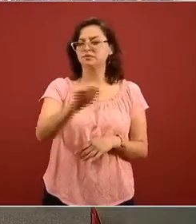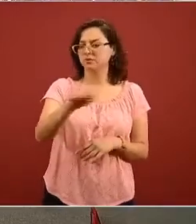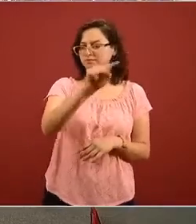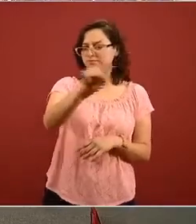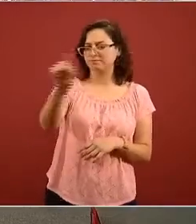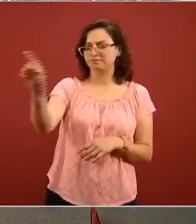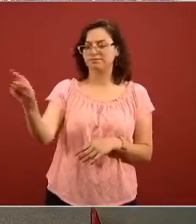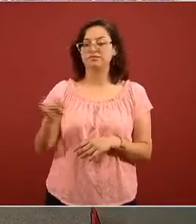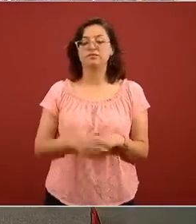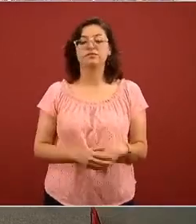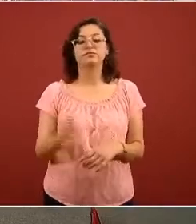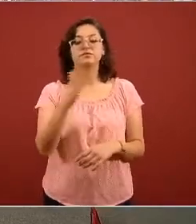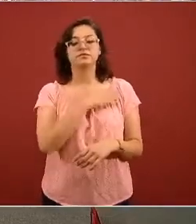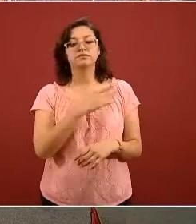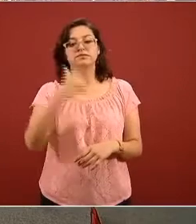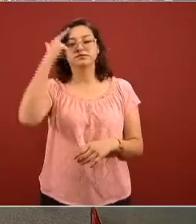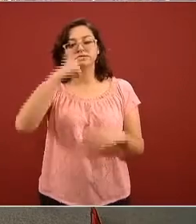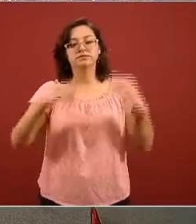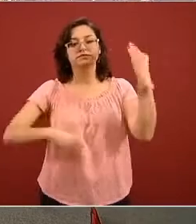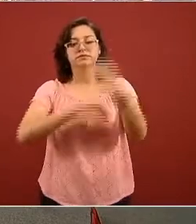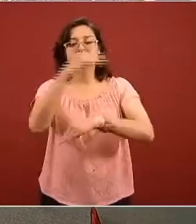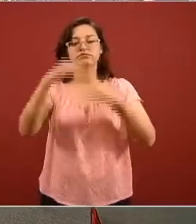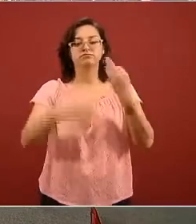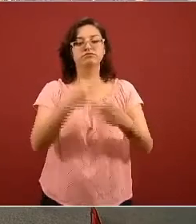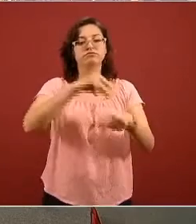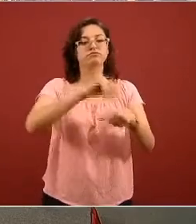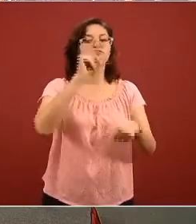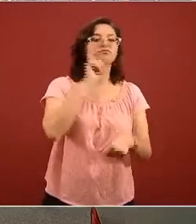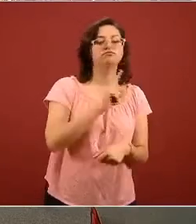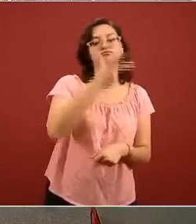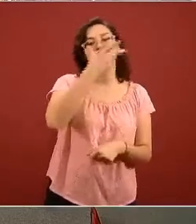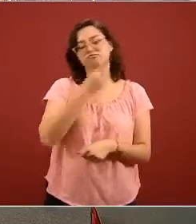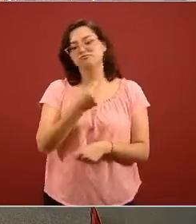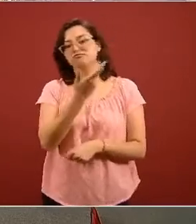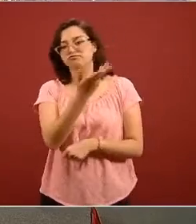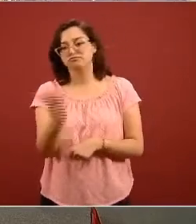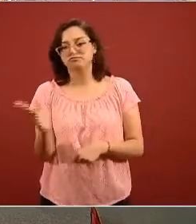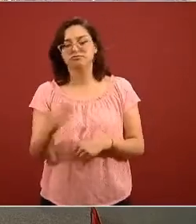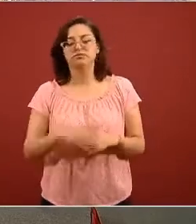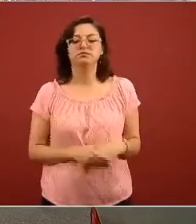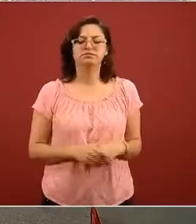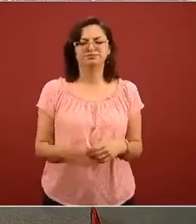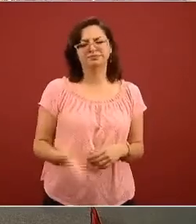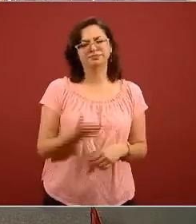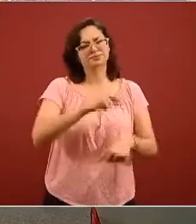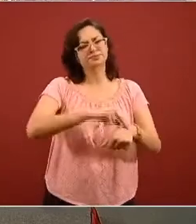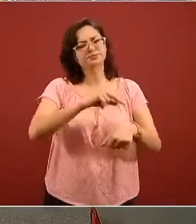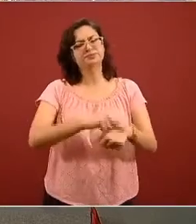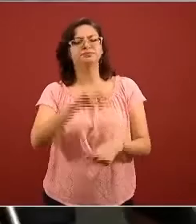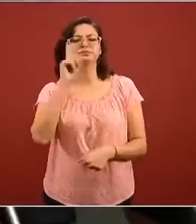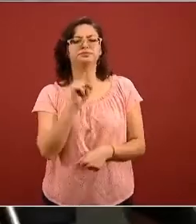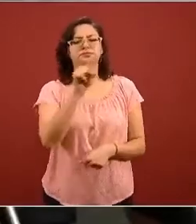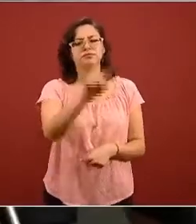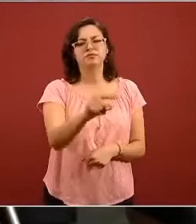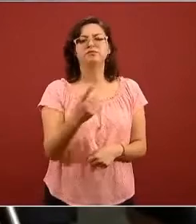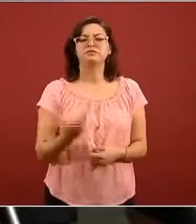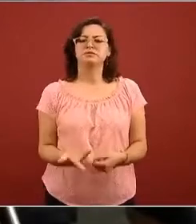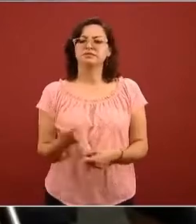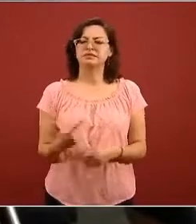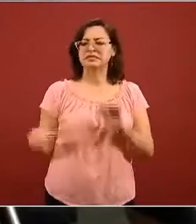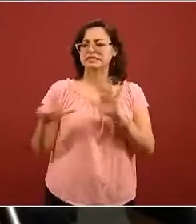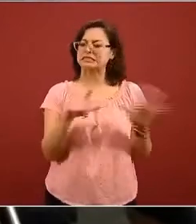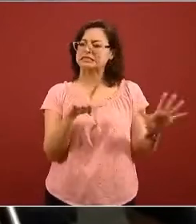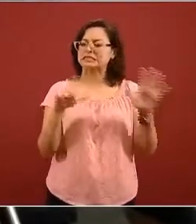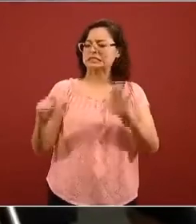gracias buenas noches a todos doctora doctores preguntarle por una parte a la doctora nos habla de los 700 ventiladores